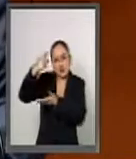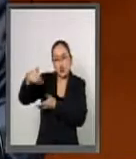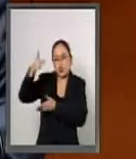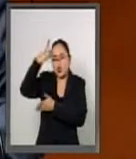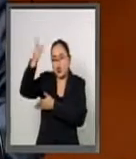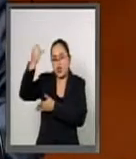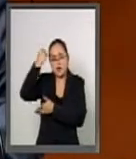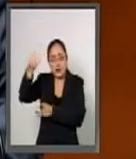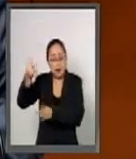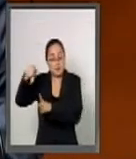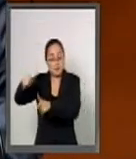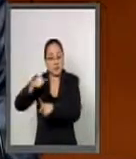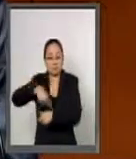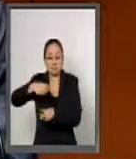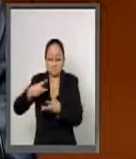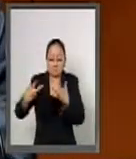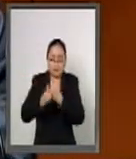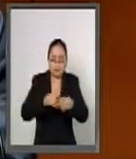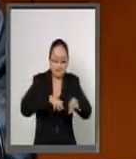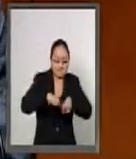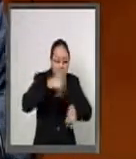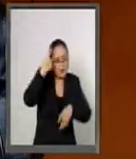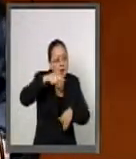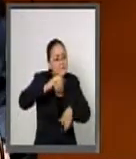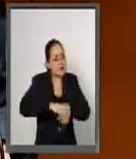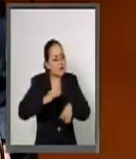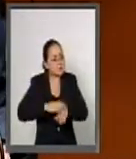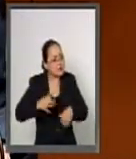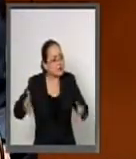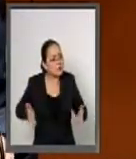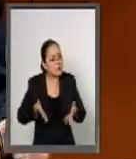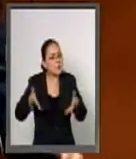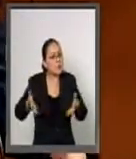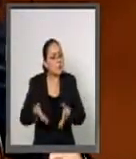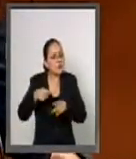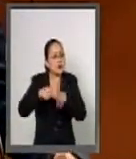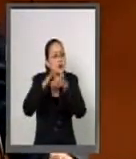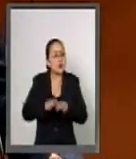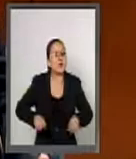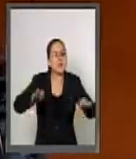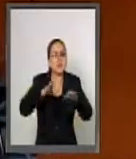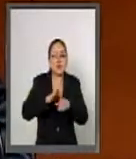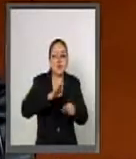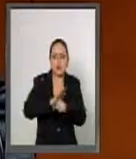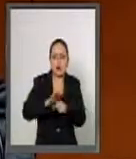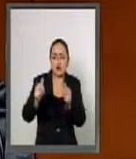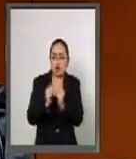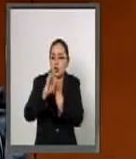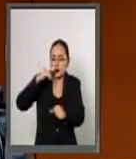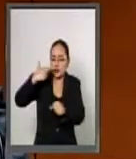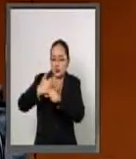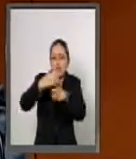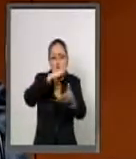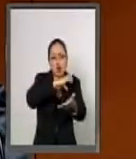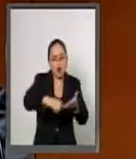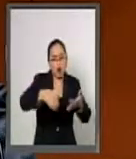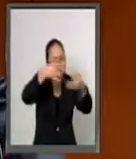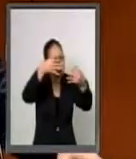trabajando para estimular la creatividad y fomentar la importancia del consumo responsable de productos